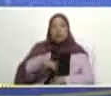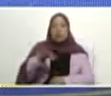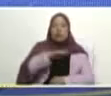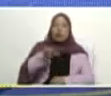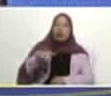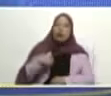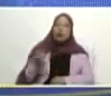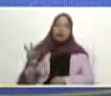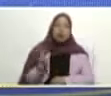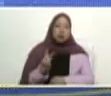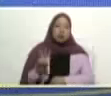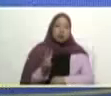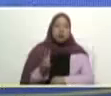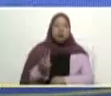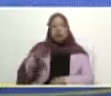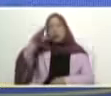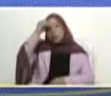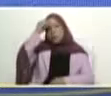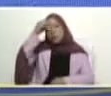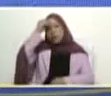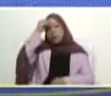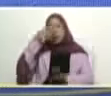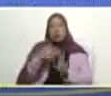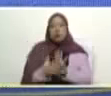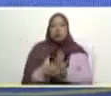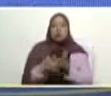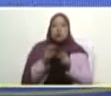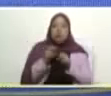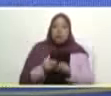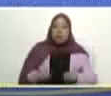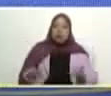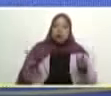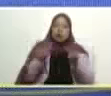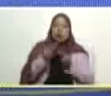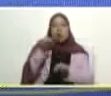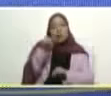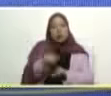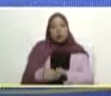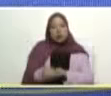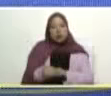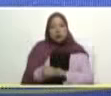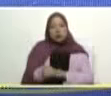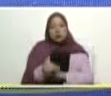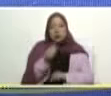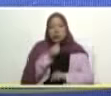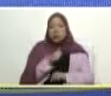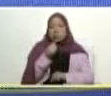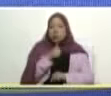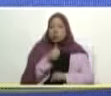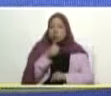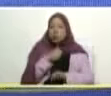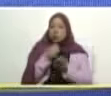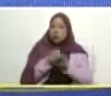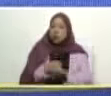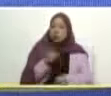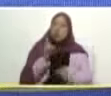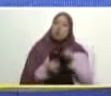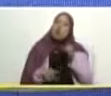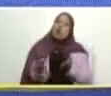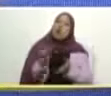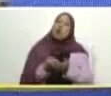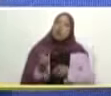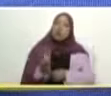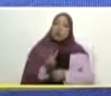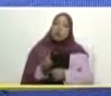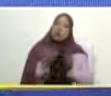somos allá en Venezuela tenemos que aprender a valorarlo yo ahora lo valoro aquí pasando roncha y espero algún día poder regresar yo